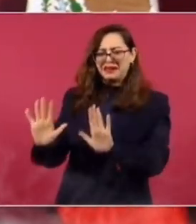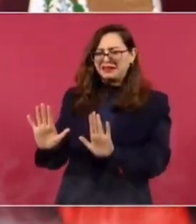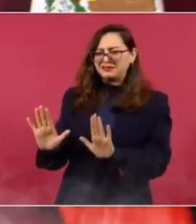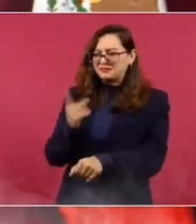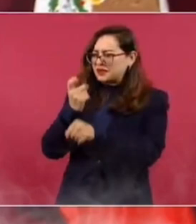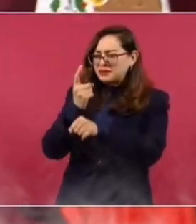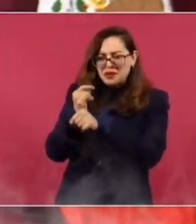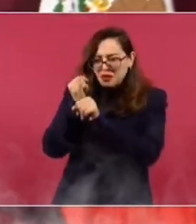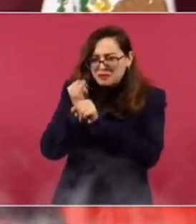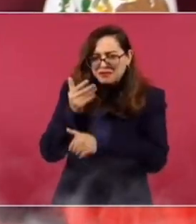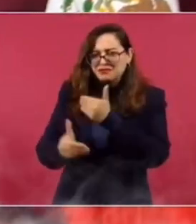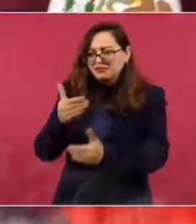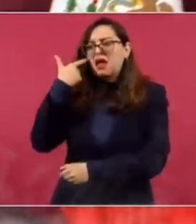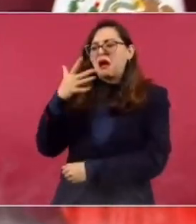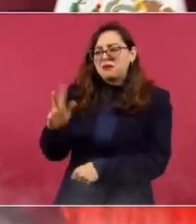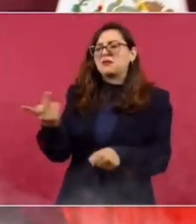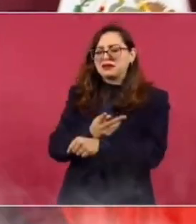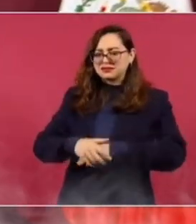resuelva.